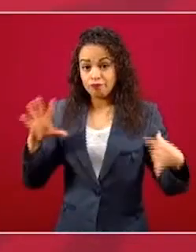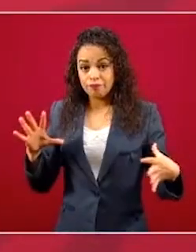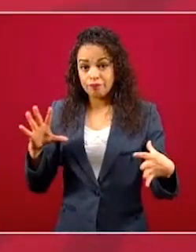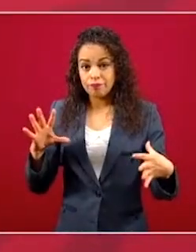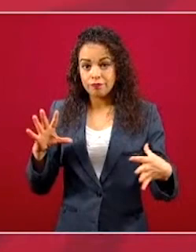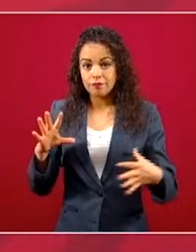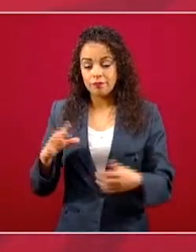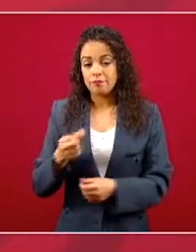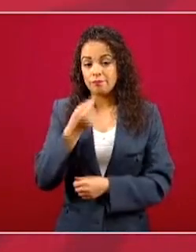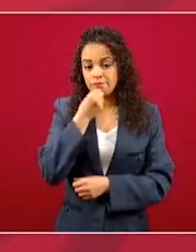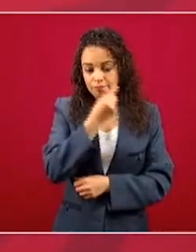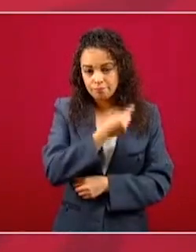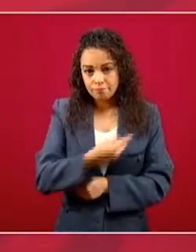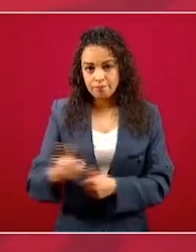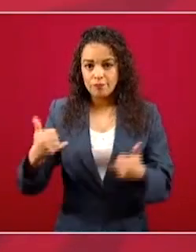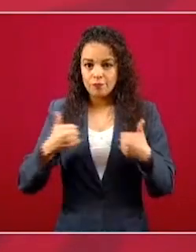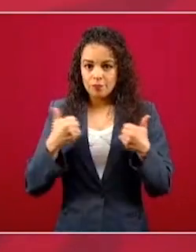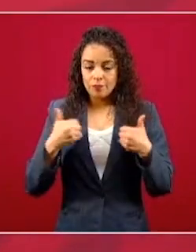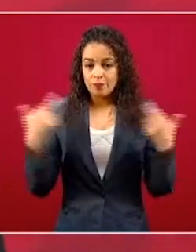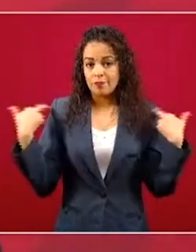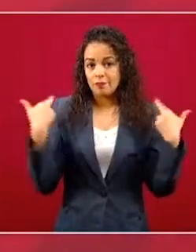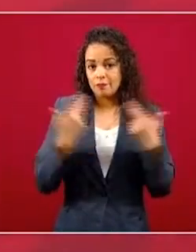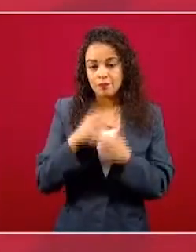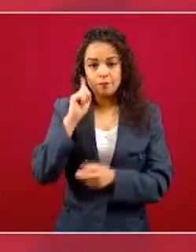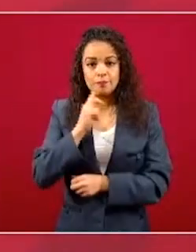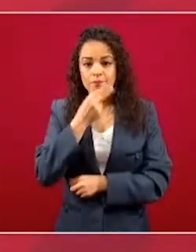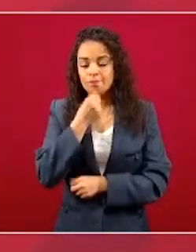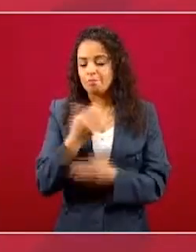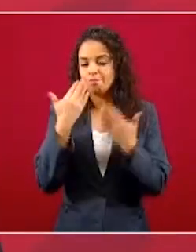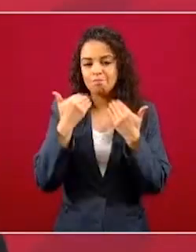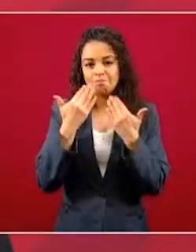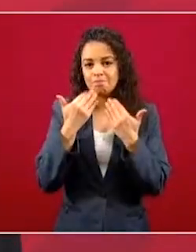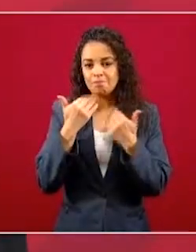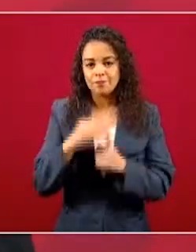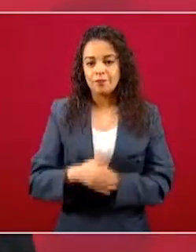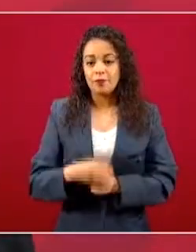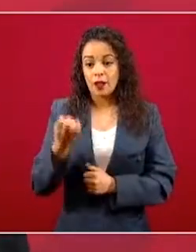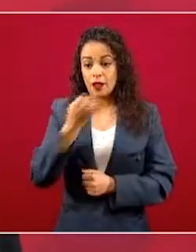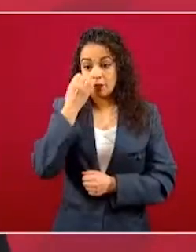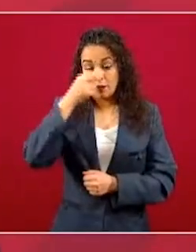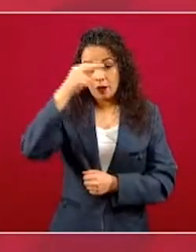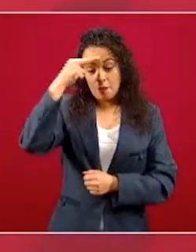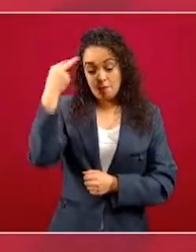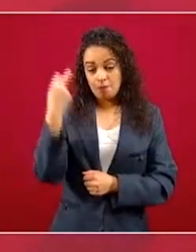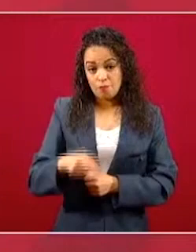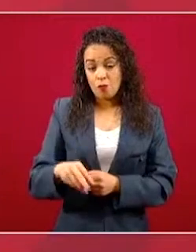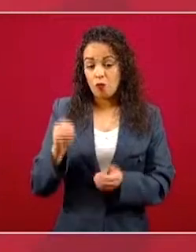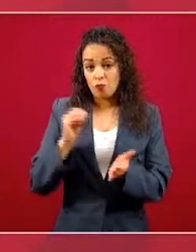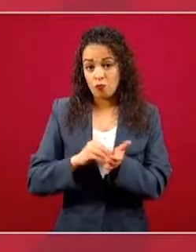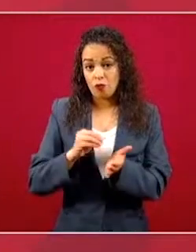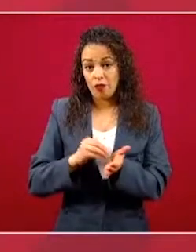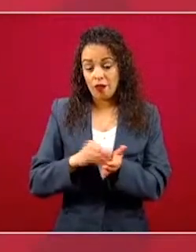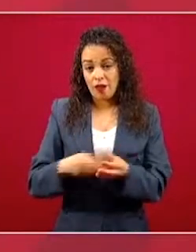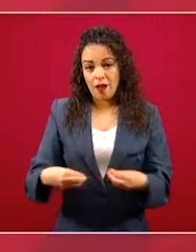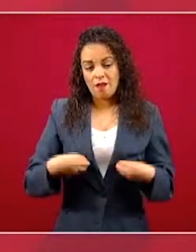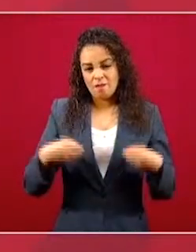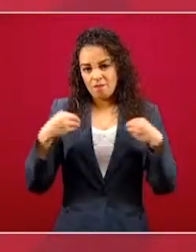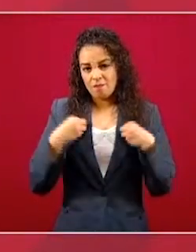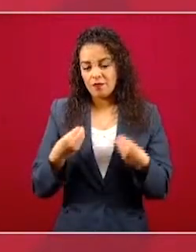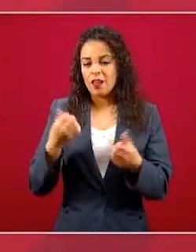niños, jóvenes y maestras y maestros. La Escuela Mexicana sigue viva y vibrante.